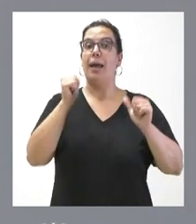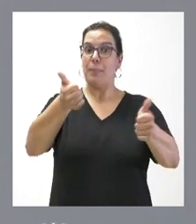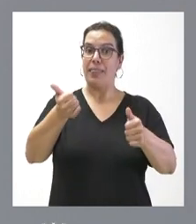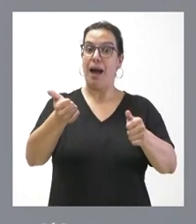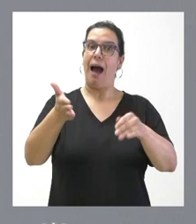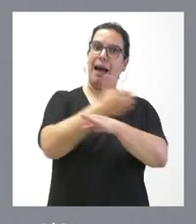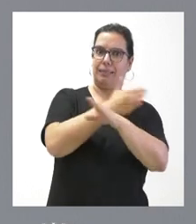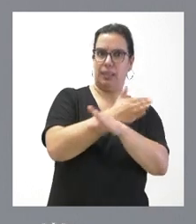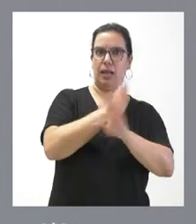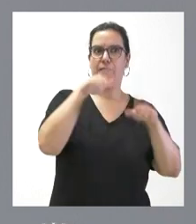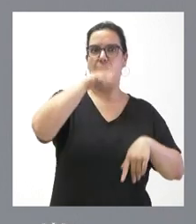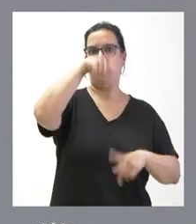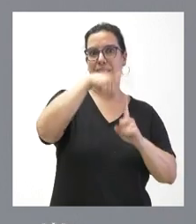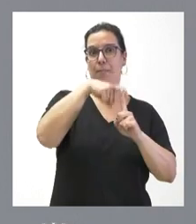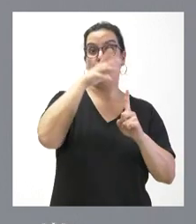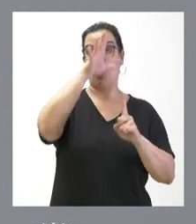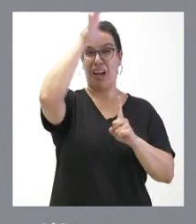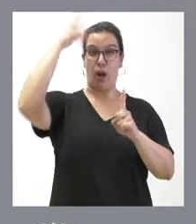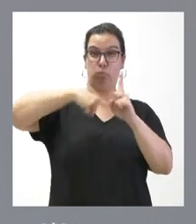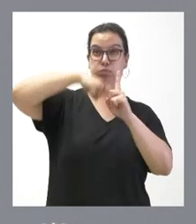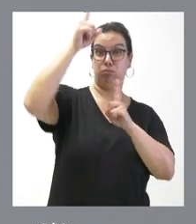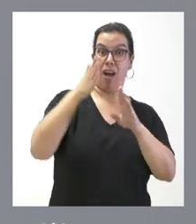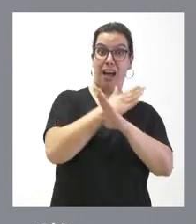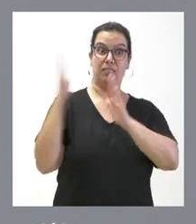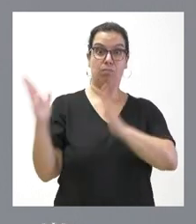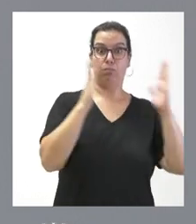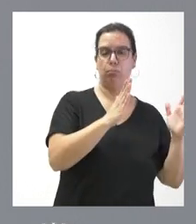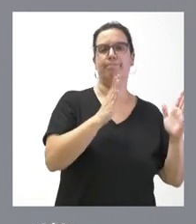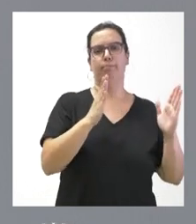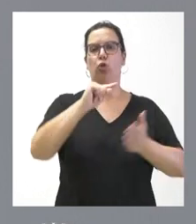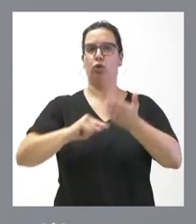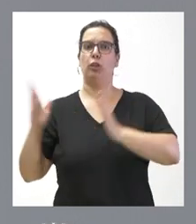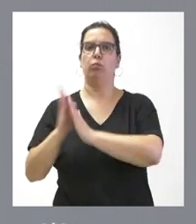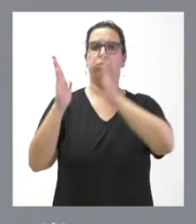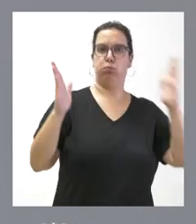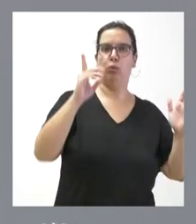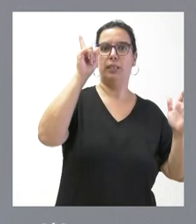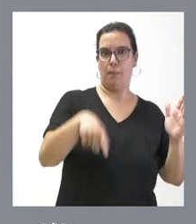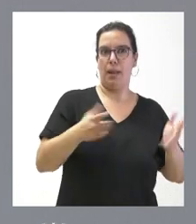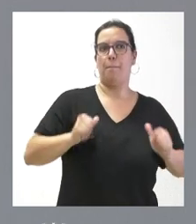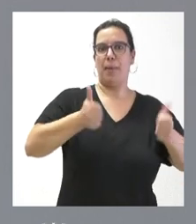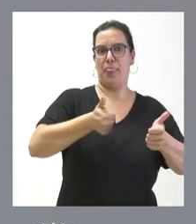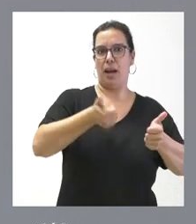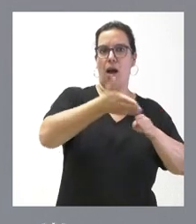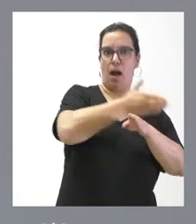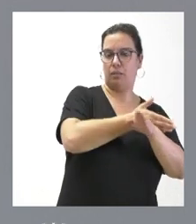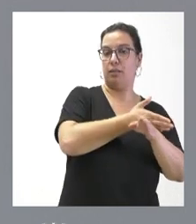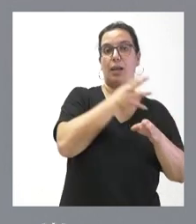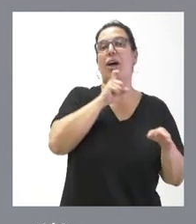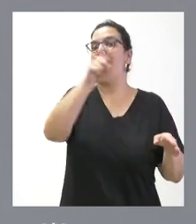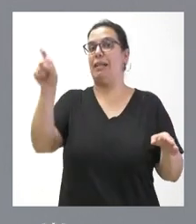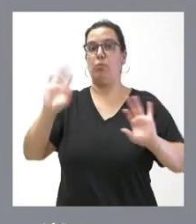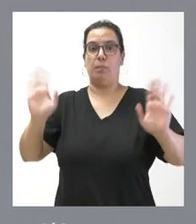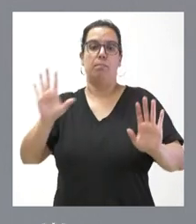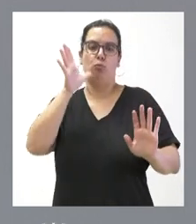el mes de mayo, que se adelantó la ola de calor y, por tanto, decidimos adelantar su puesta en servicio. Y a día de hoy están todas las cuadrillas